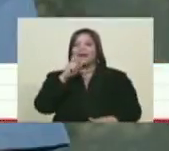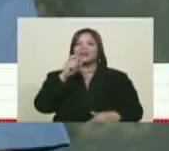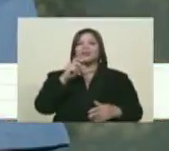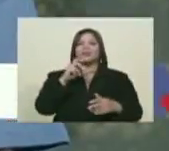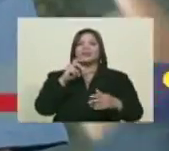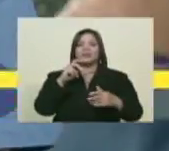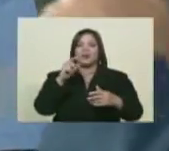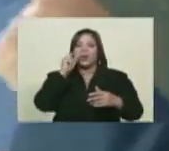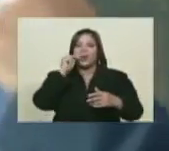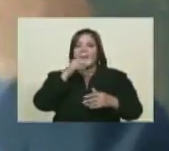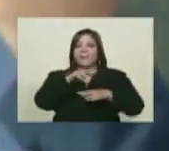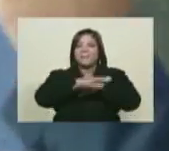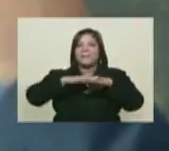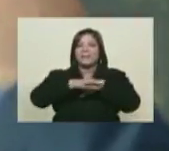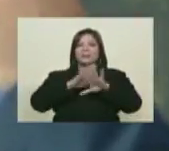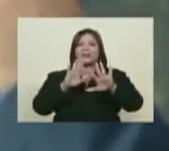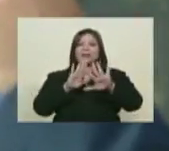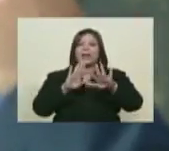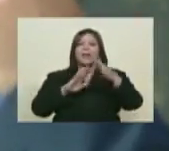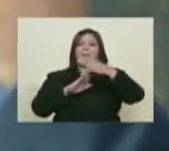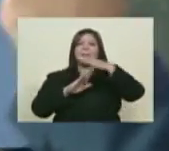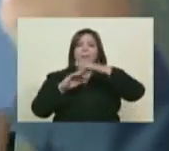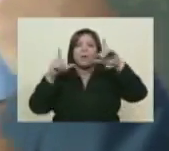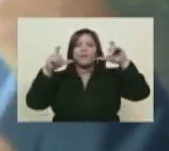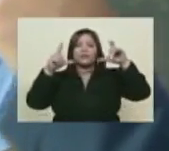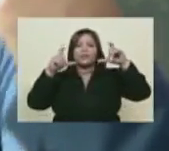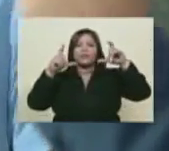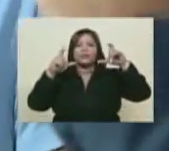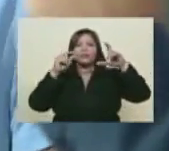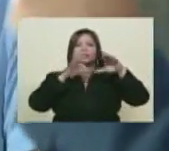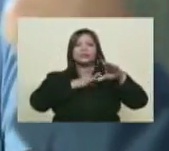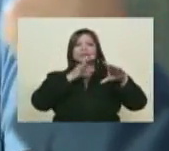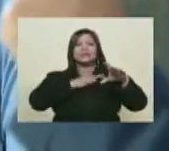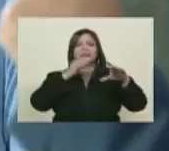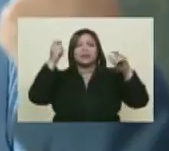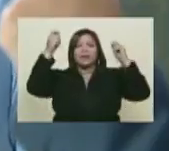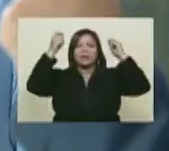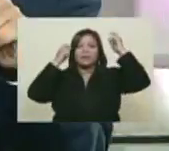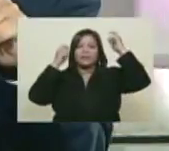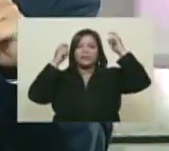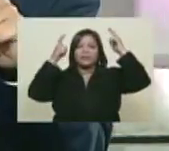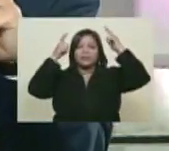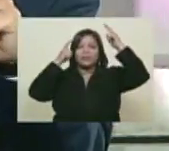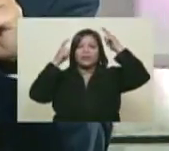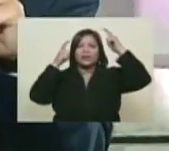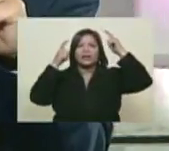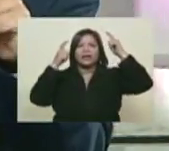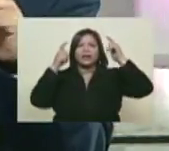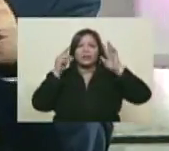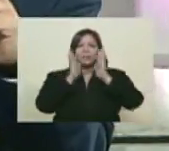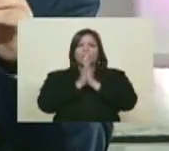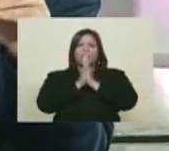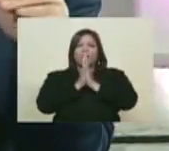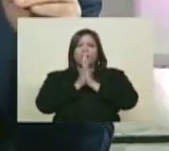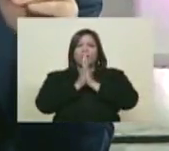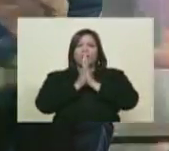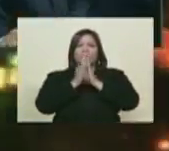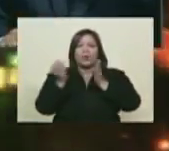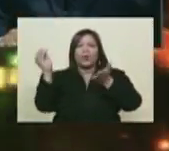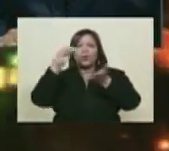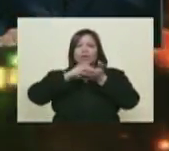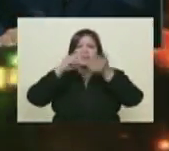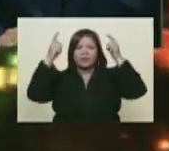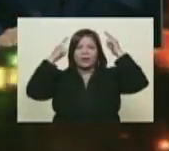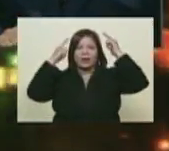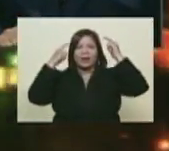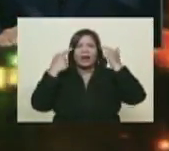australiano... Oye, disculpa, vemos una fotografía ahora de un señor con una boina roja. Vamos a pedirle allá en el estudio que rebobinen